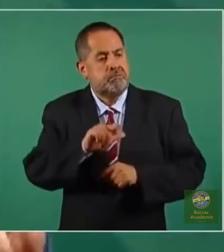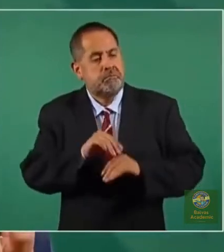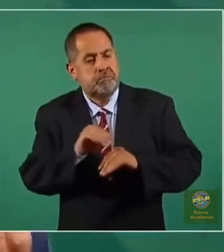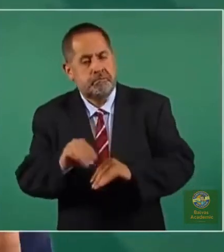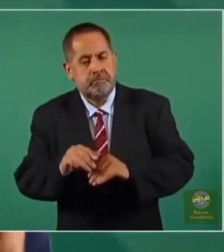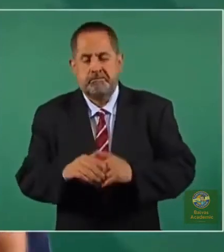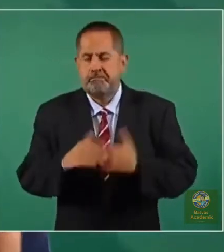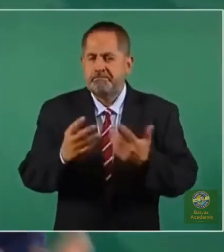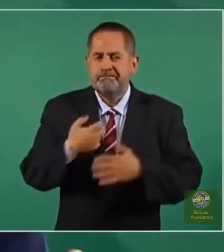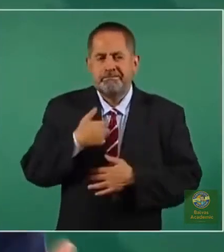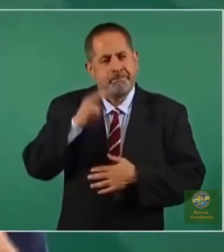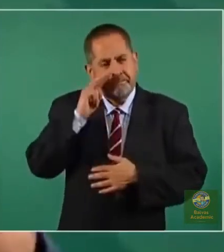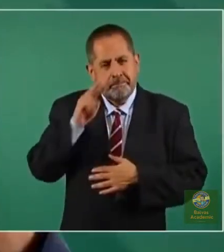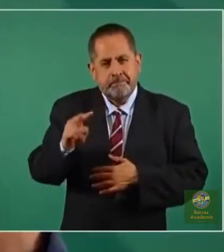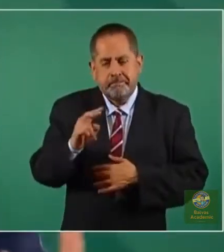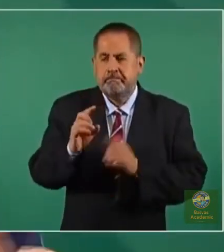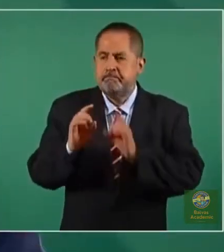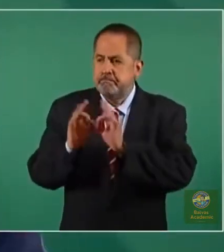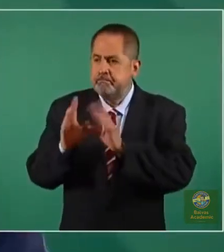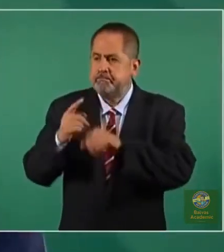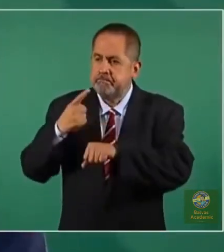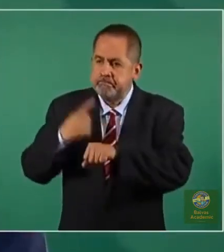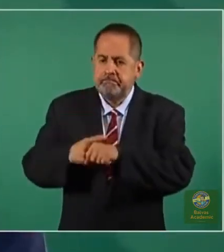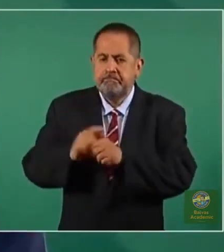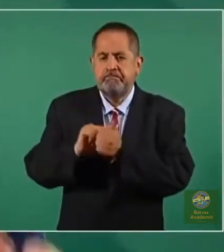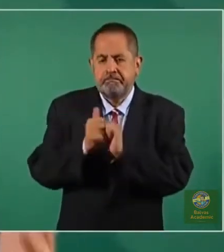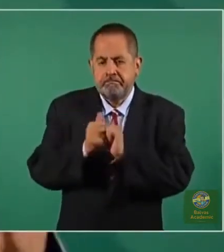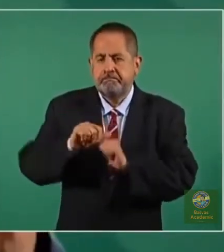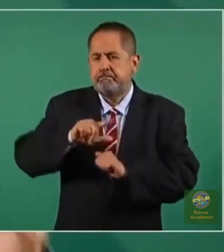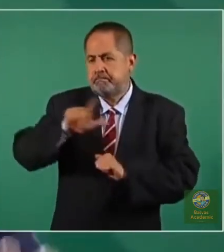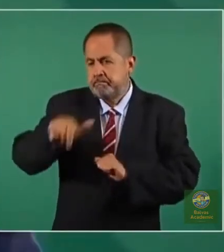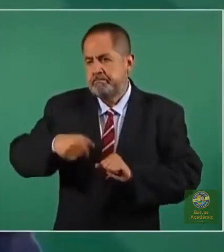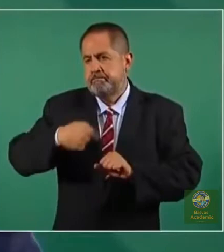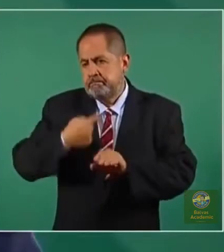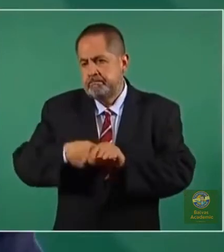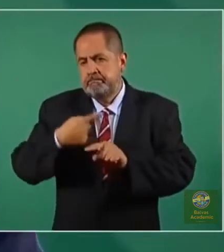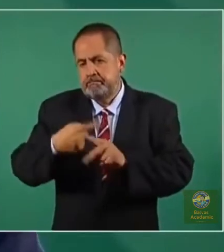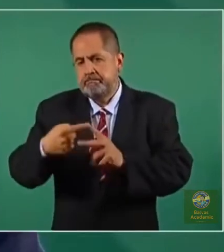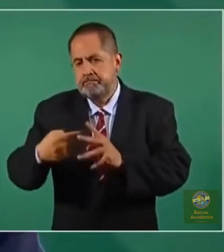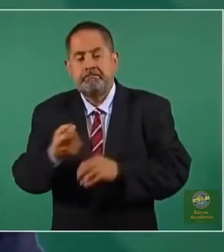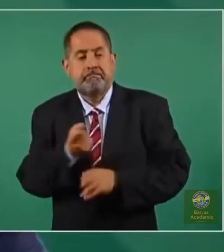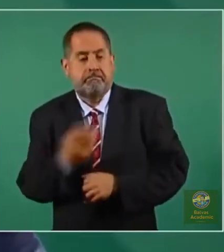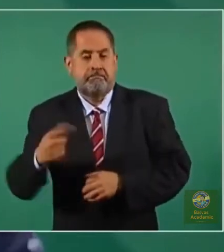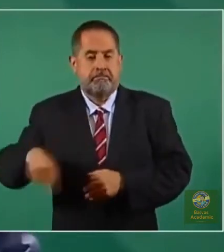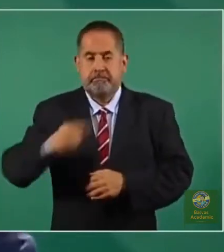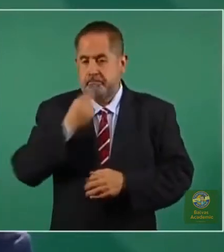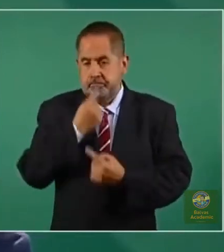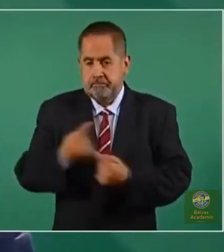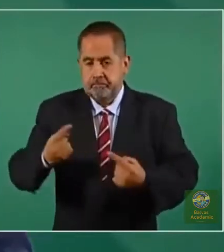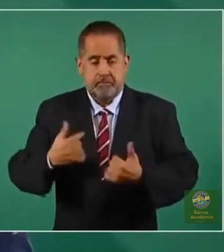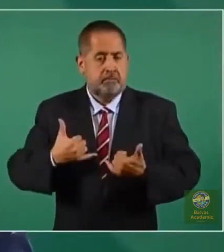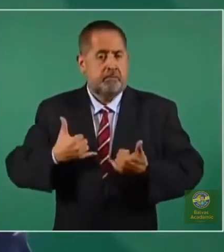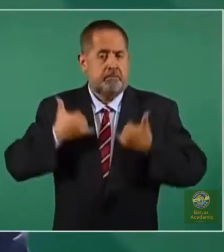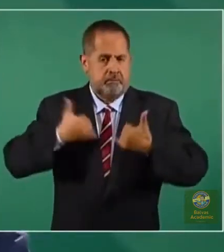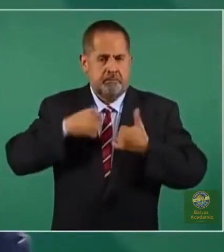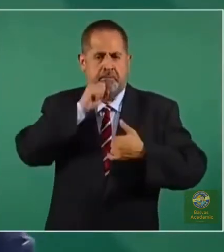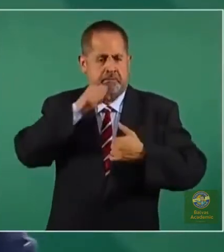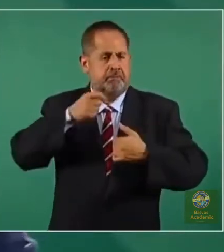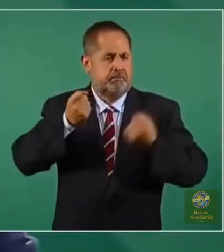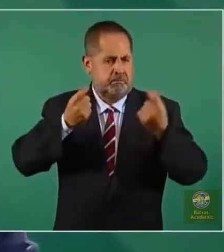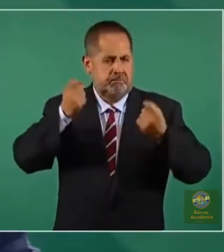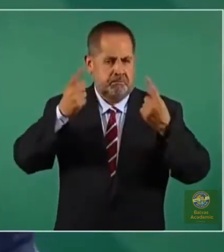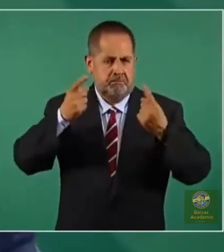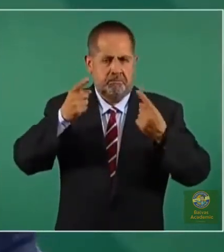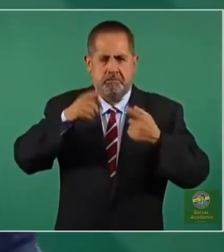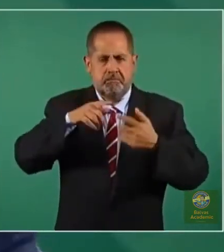perfil de lo que vemos como secuelas, como complicaciones en los niños. En el adulto también ocurría ese